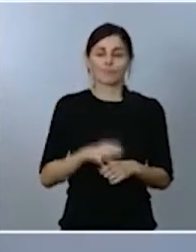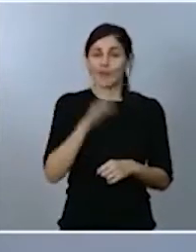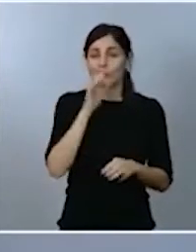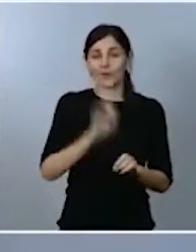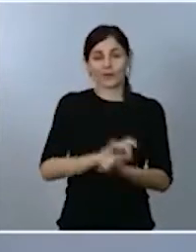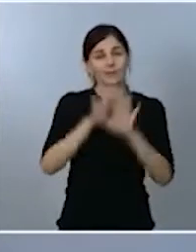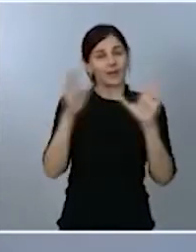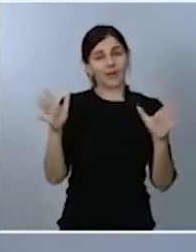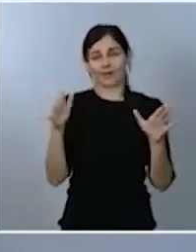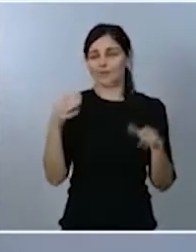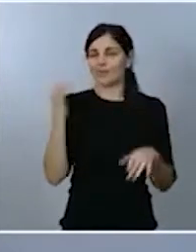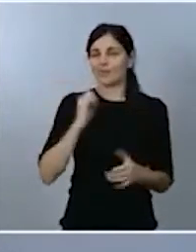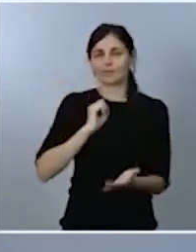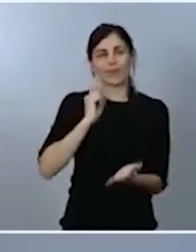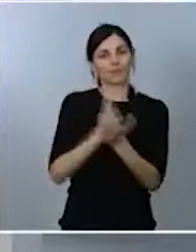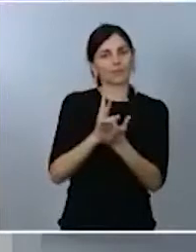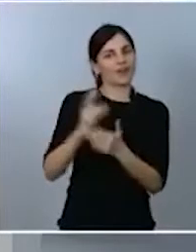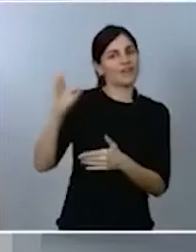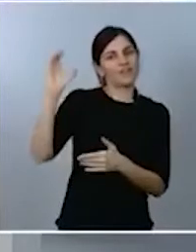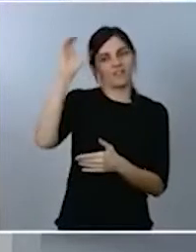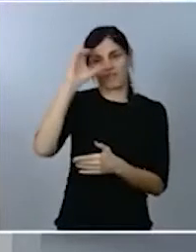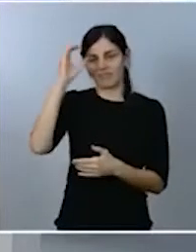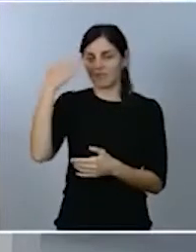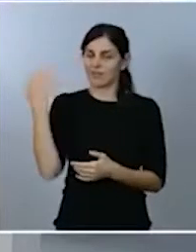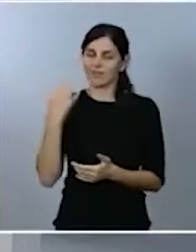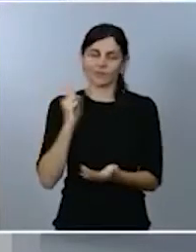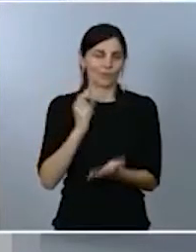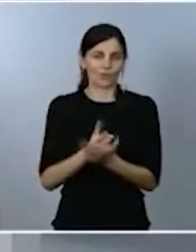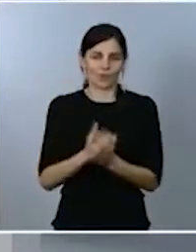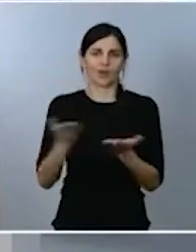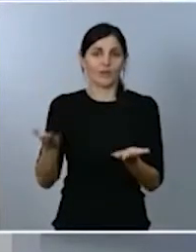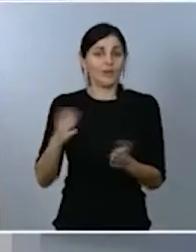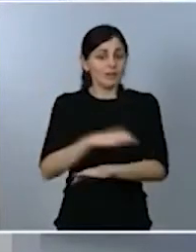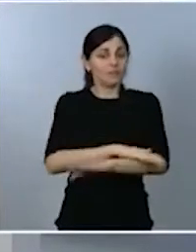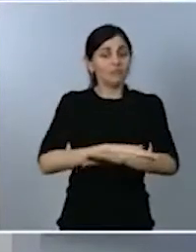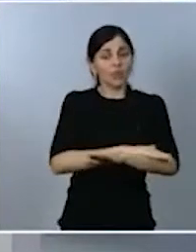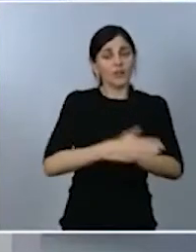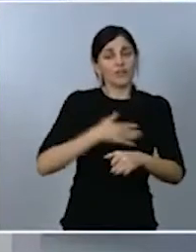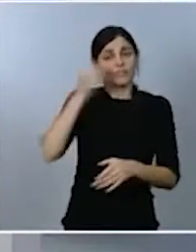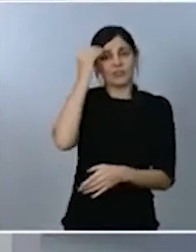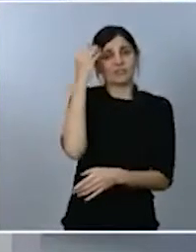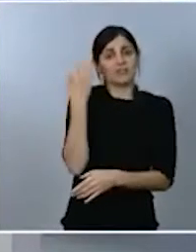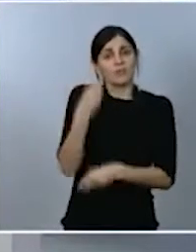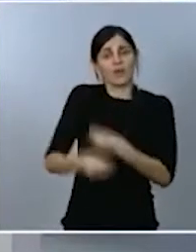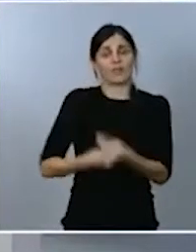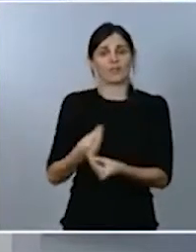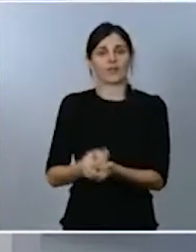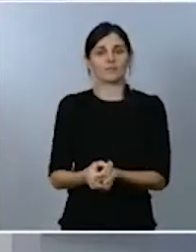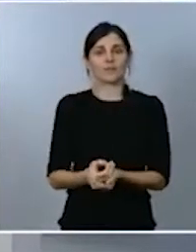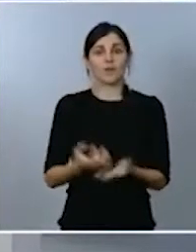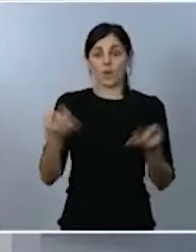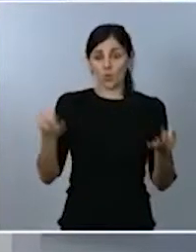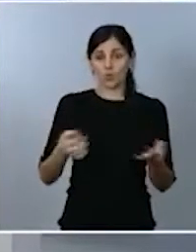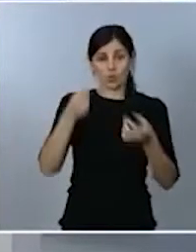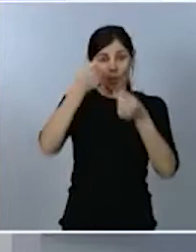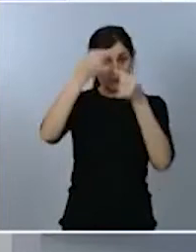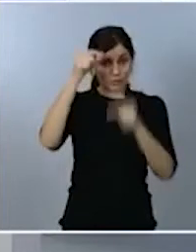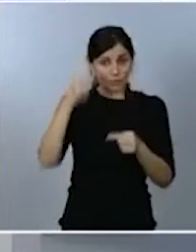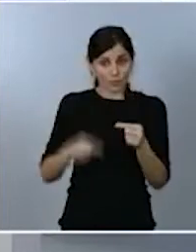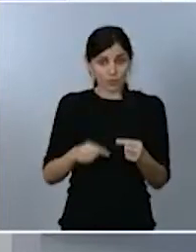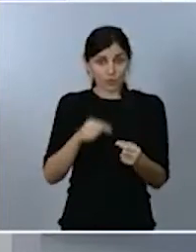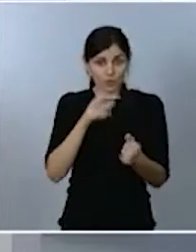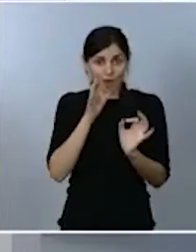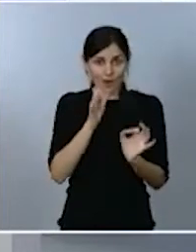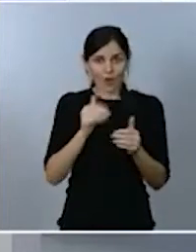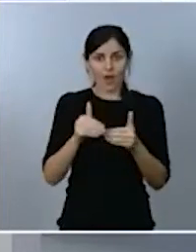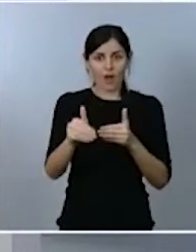también decía la ministra portavoz, la propuesta de presupuestos que ahora mismo está sobre la mesa es lo que necesita España y, en concreto,